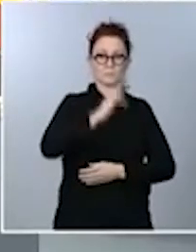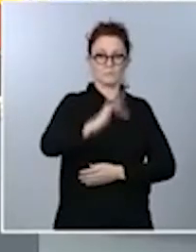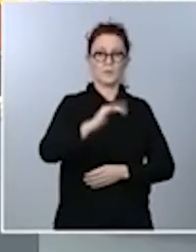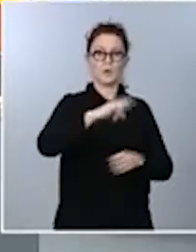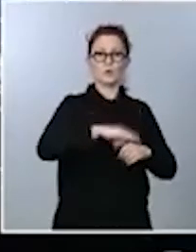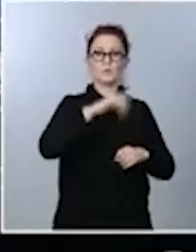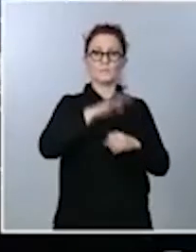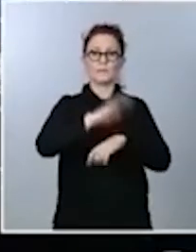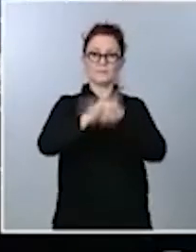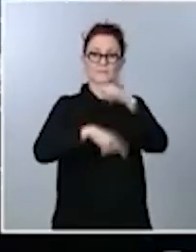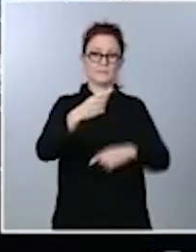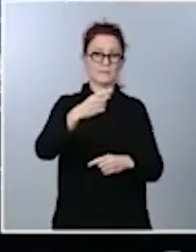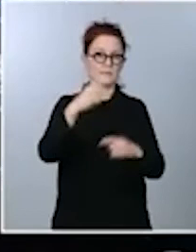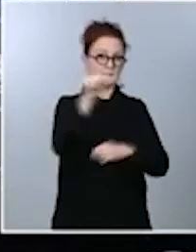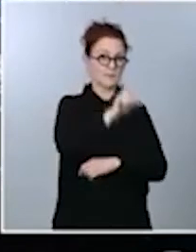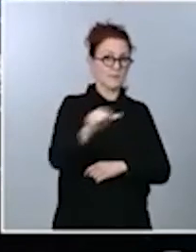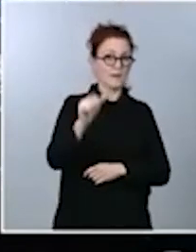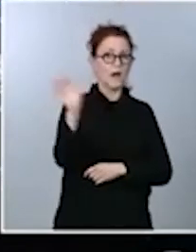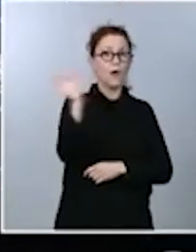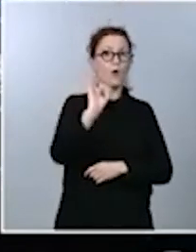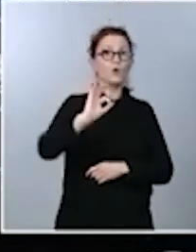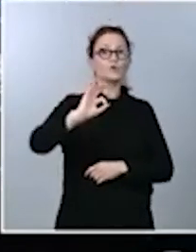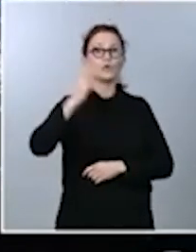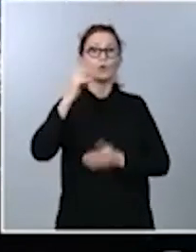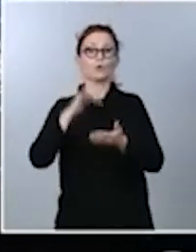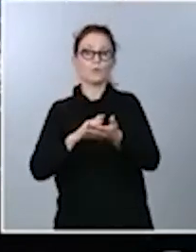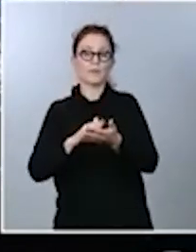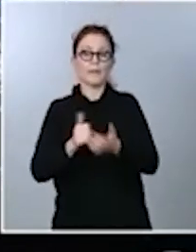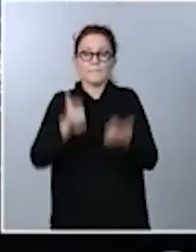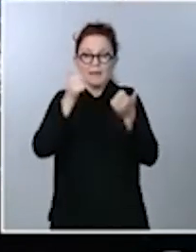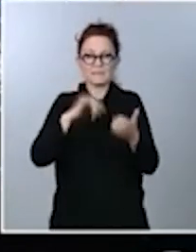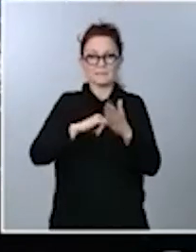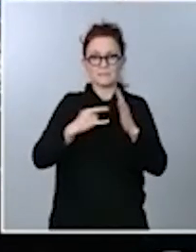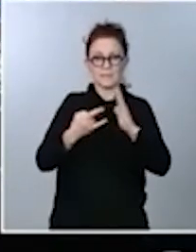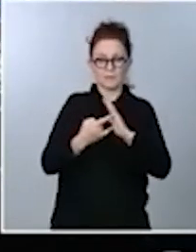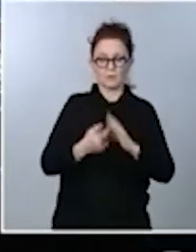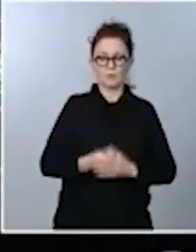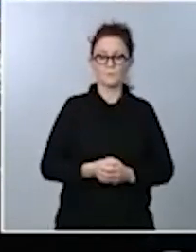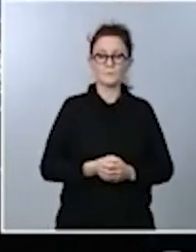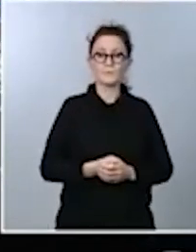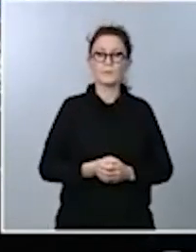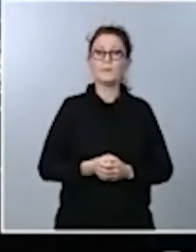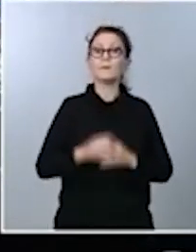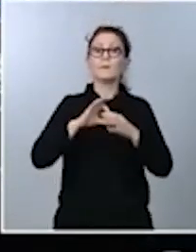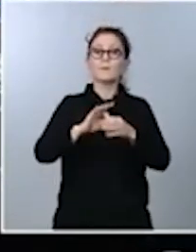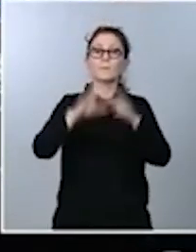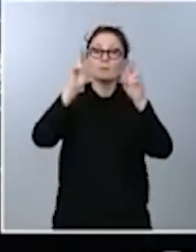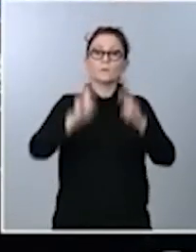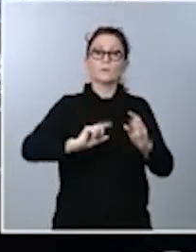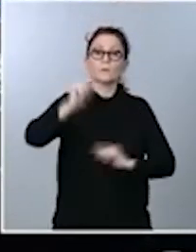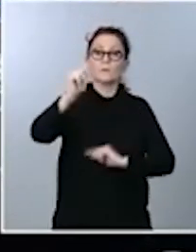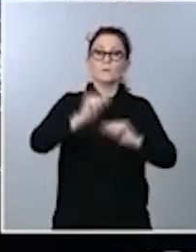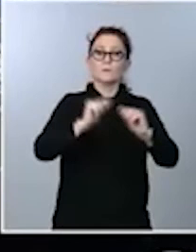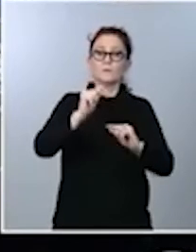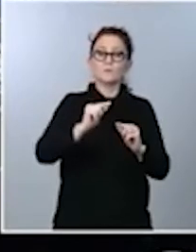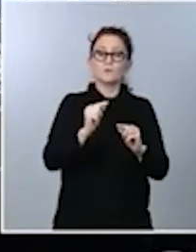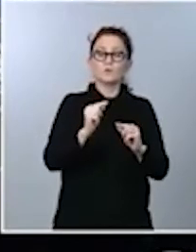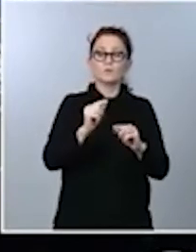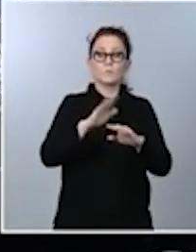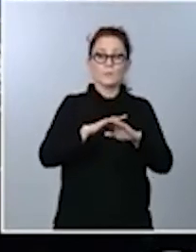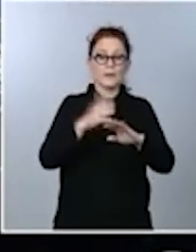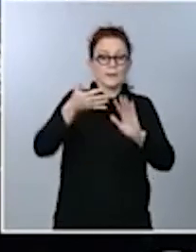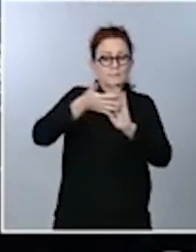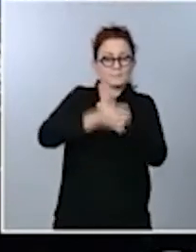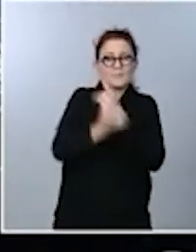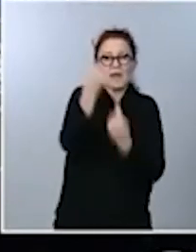o se aplazaría esa segunda jornada más técnica. respecto al tema de presupuestos, por perfilar un poco algunas preguntas que han